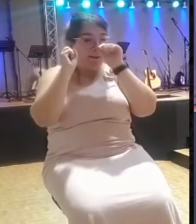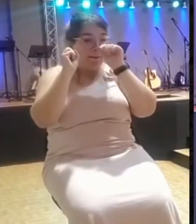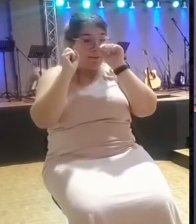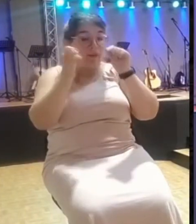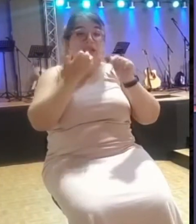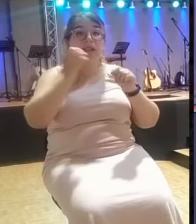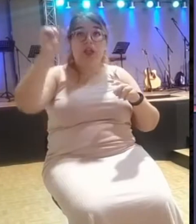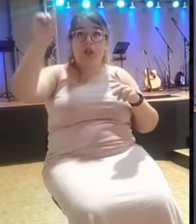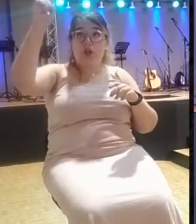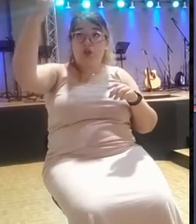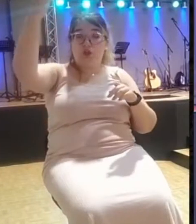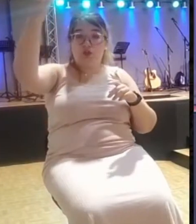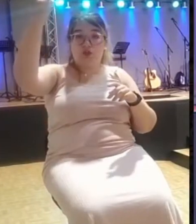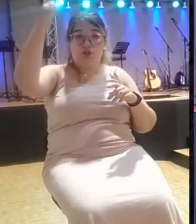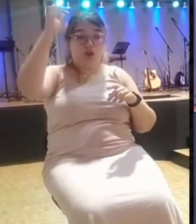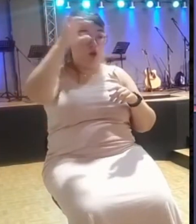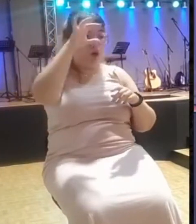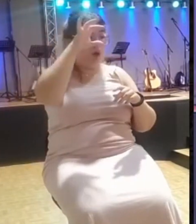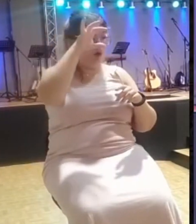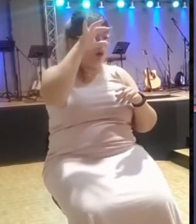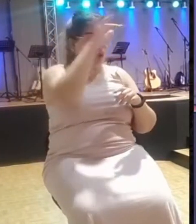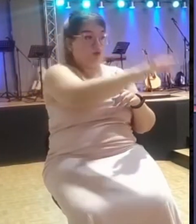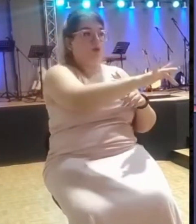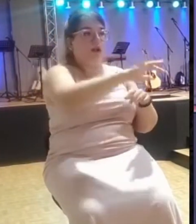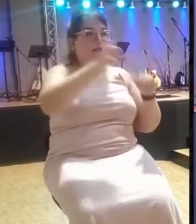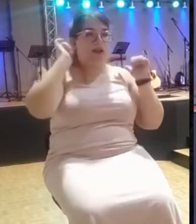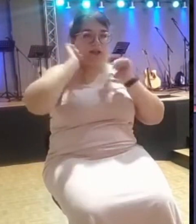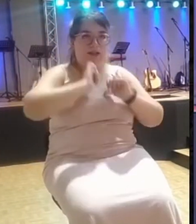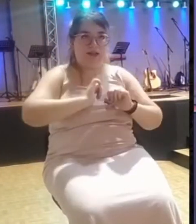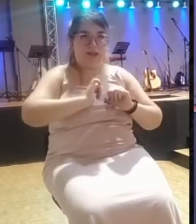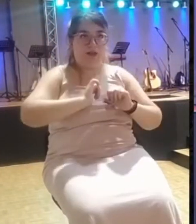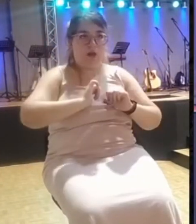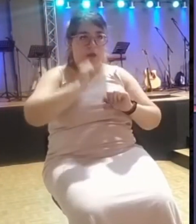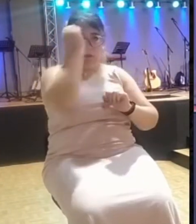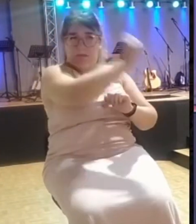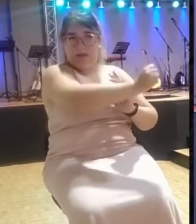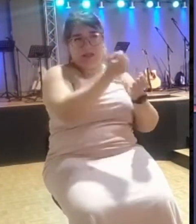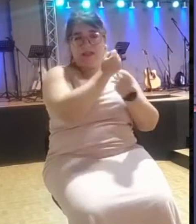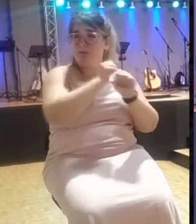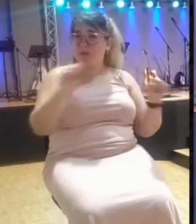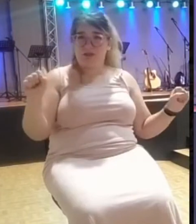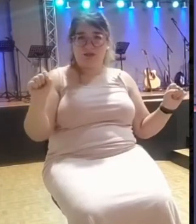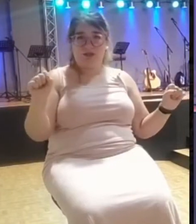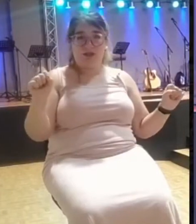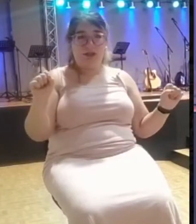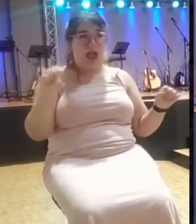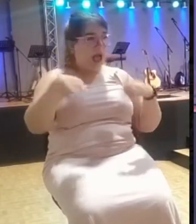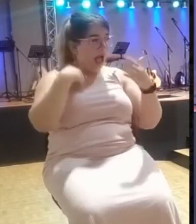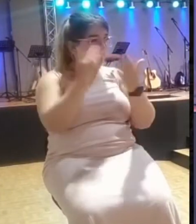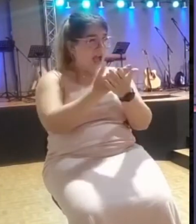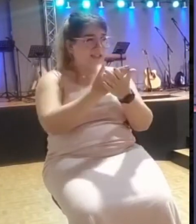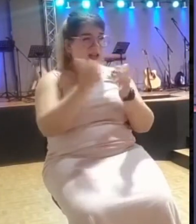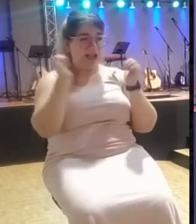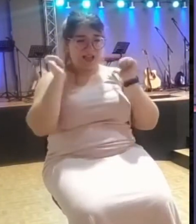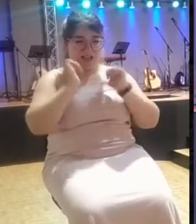él? Bueno, pues entonces lo que sucede es que consiguen rodear a Eliseo con el ejército